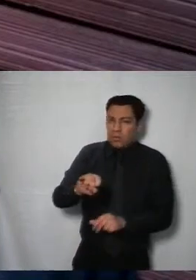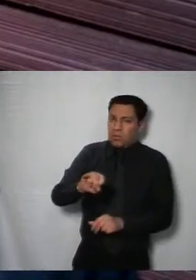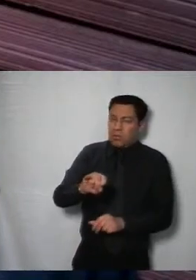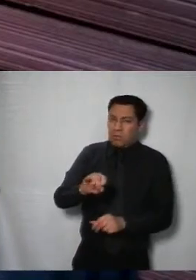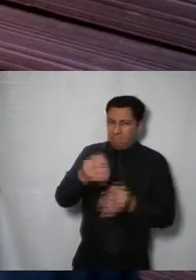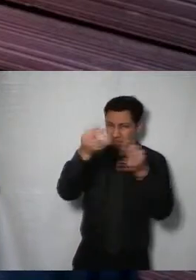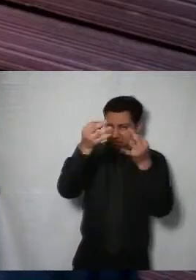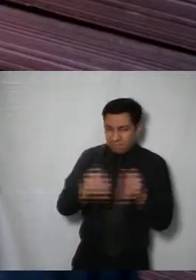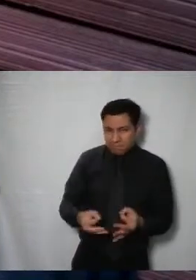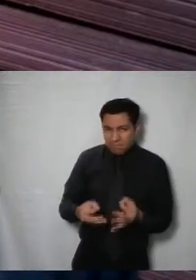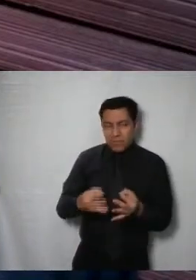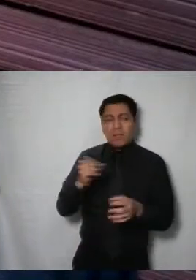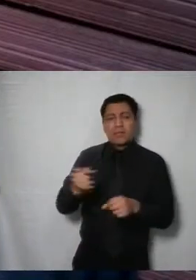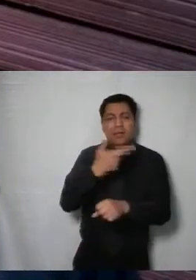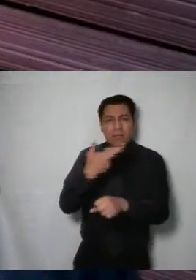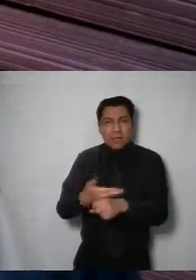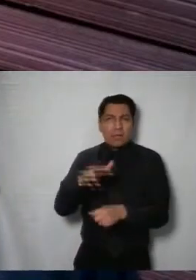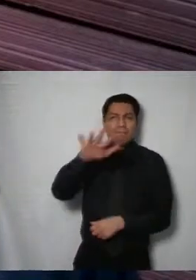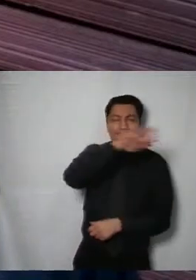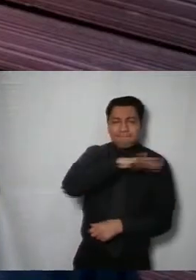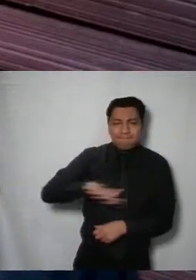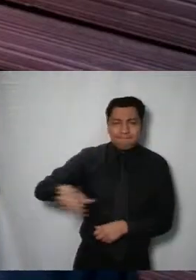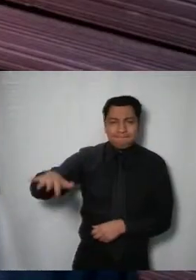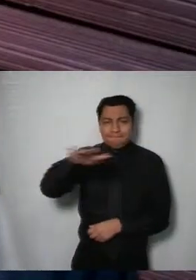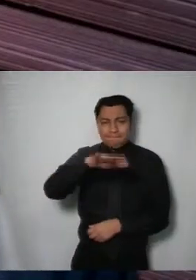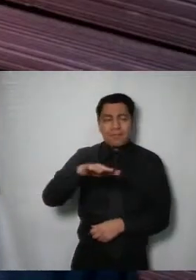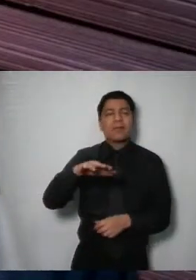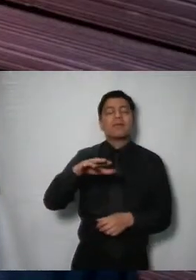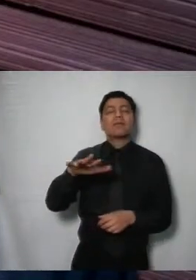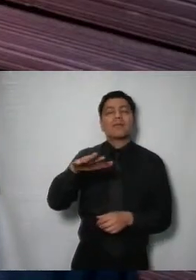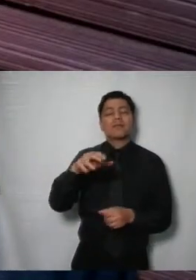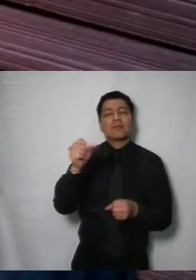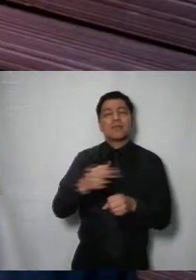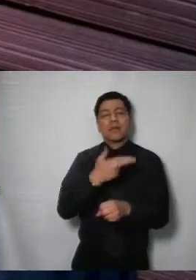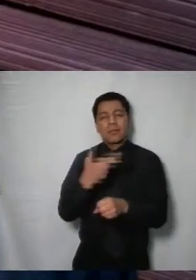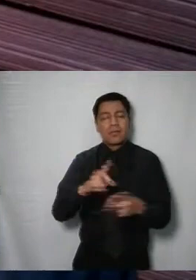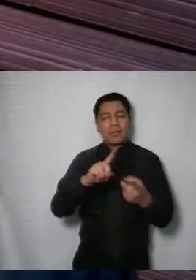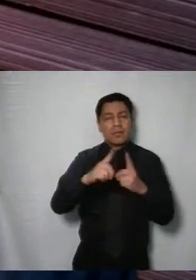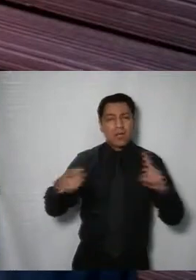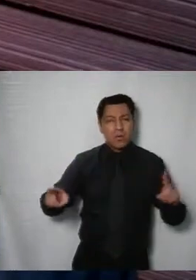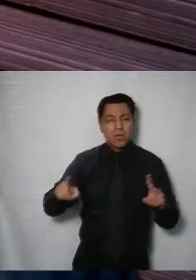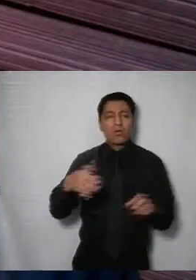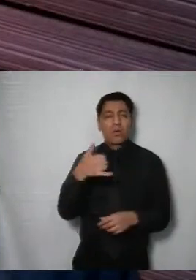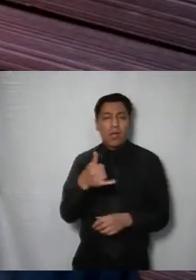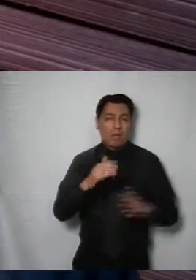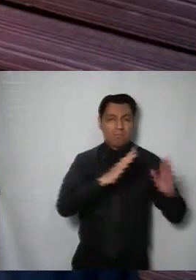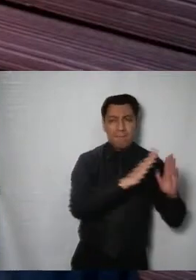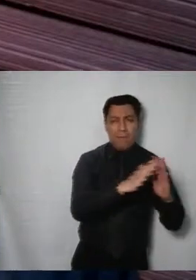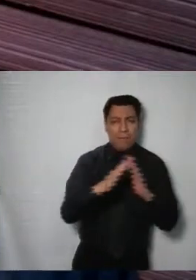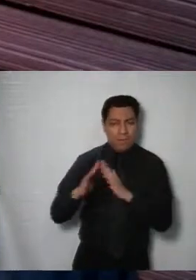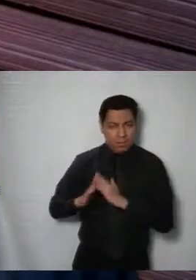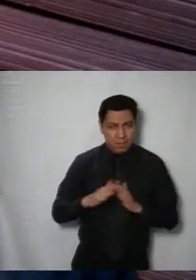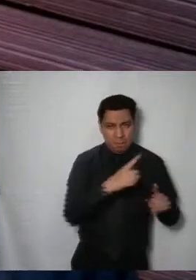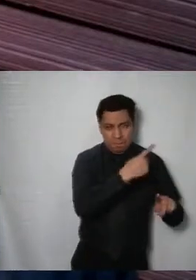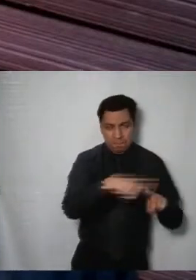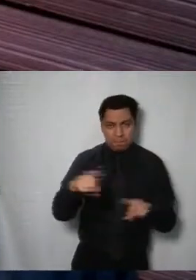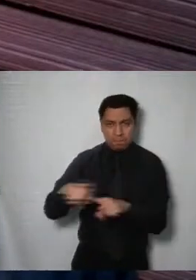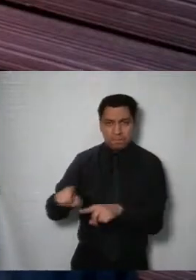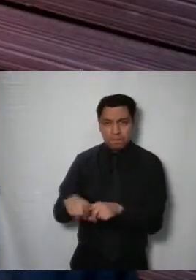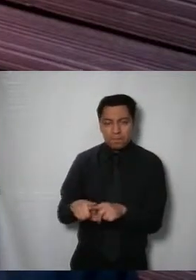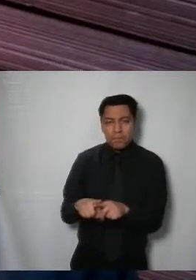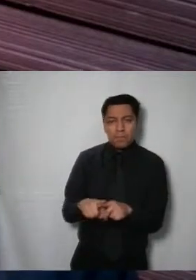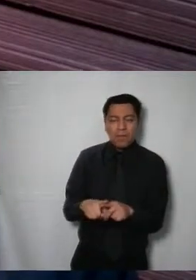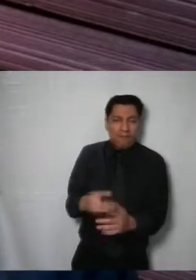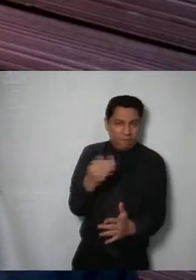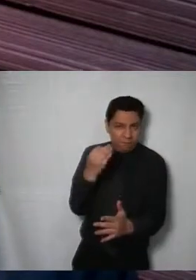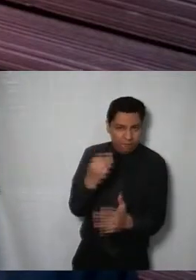remisión a las secretarías de medio ambiente y a la secretaría de desarrollo urbano y vivienda en respuesta inicial no habían fundado ni motivado